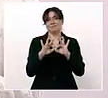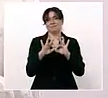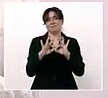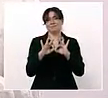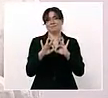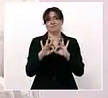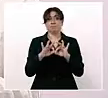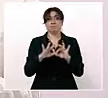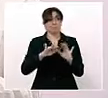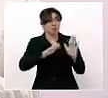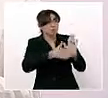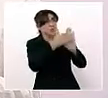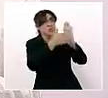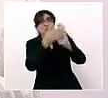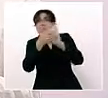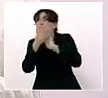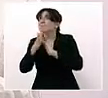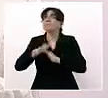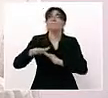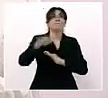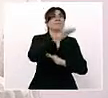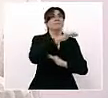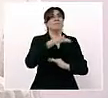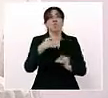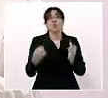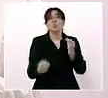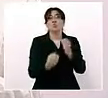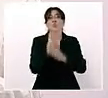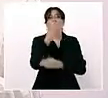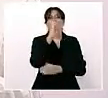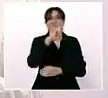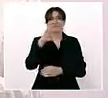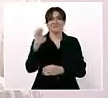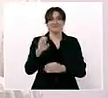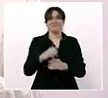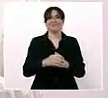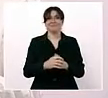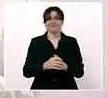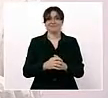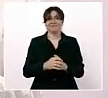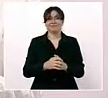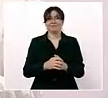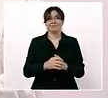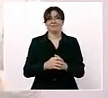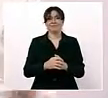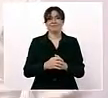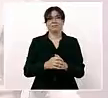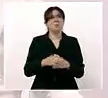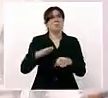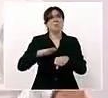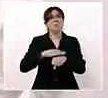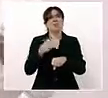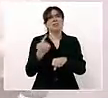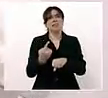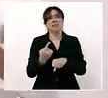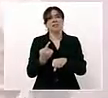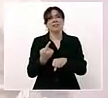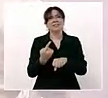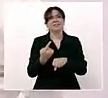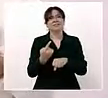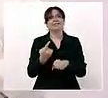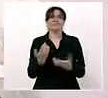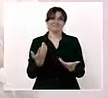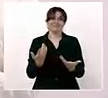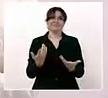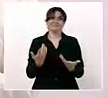rehabilitara, se construyera este nuevo centro de rehabilitación porque se va a